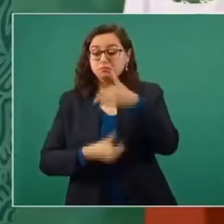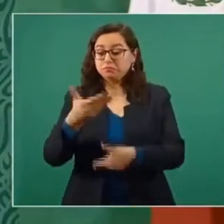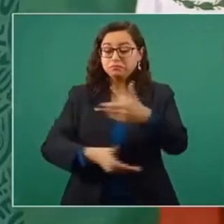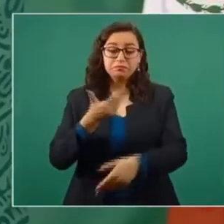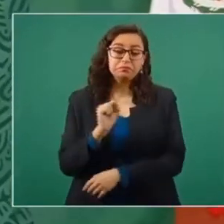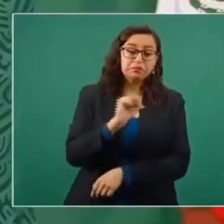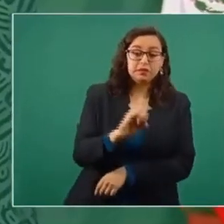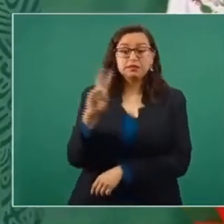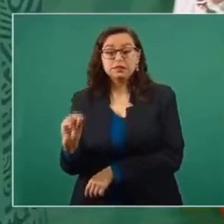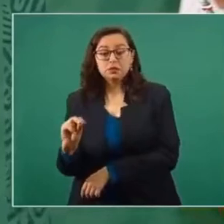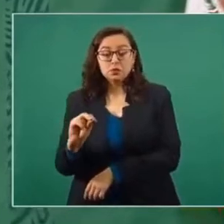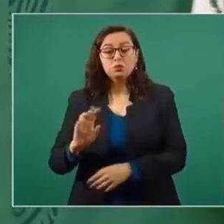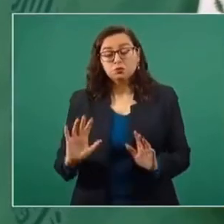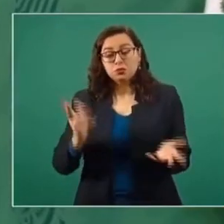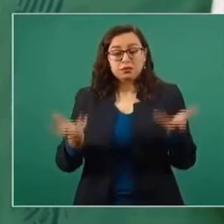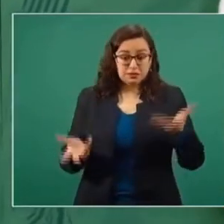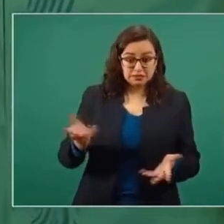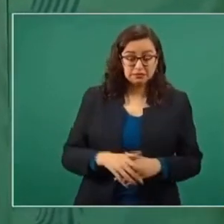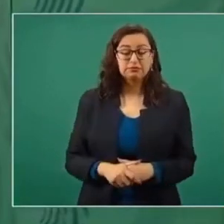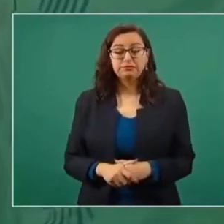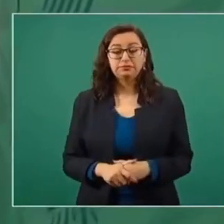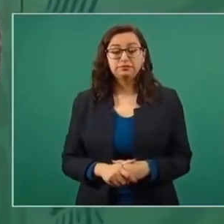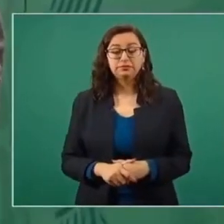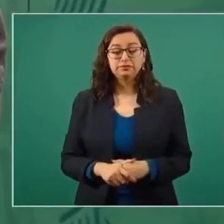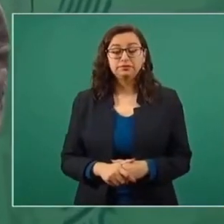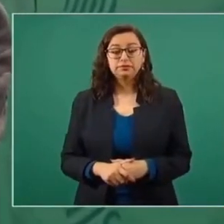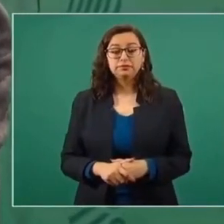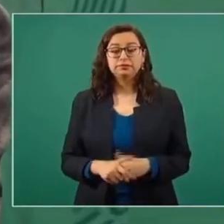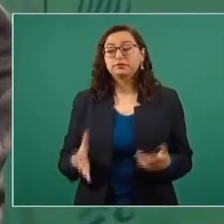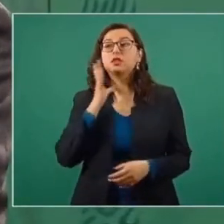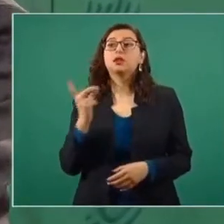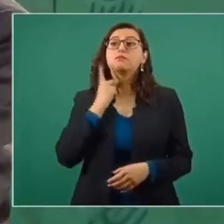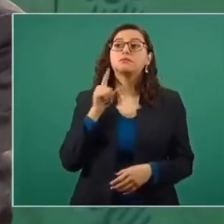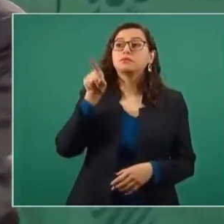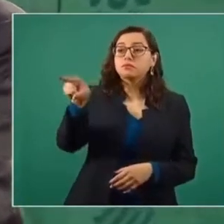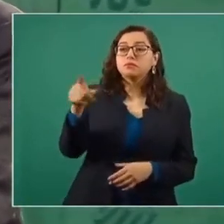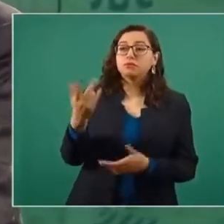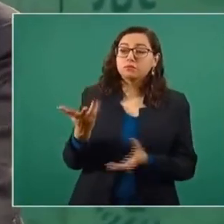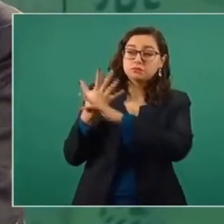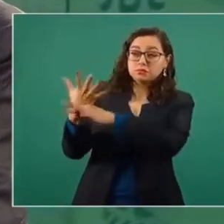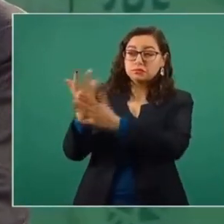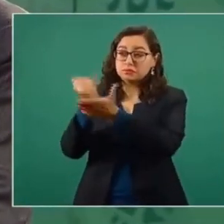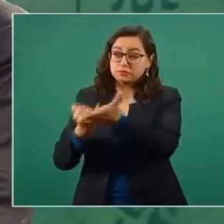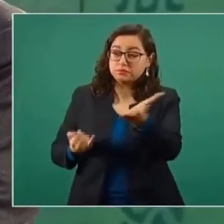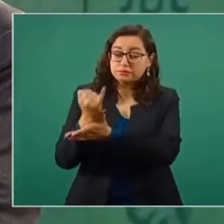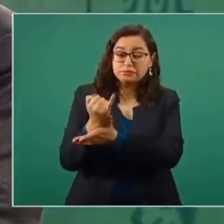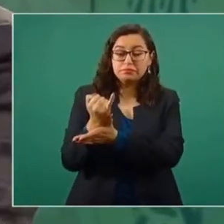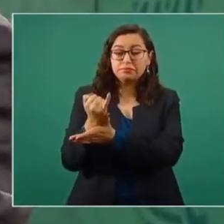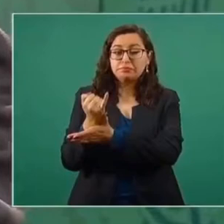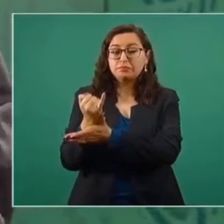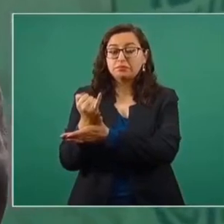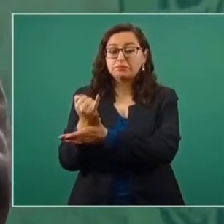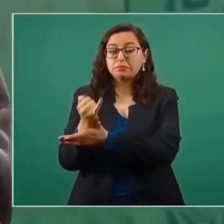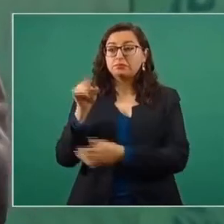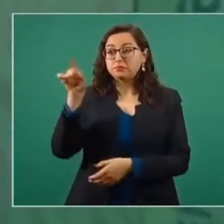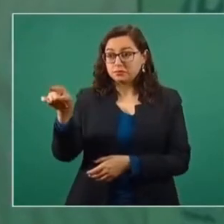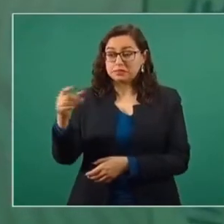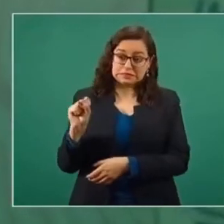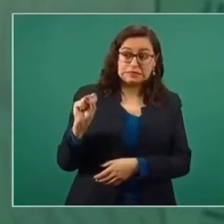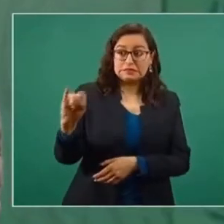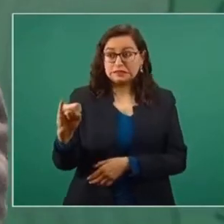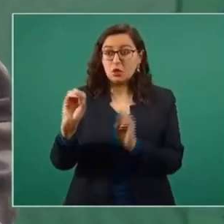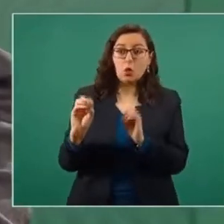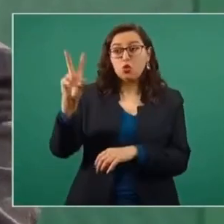y va esa resolución de la Cámara, porque esto no se sabe, al Congreso de Tamaulipas.